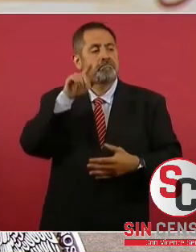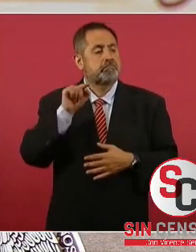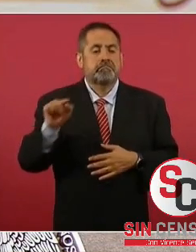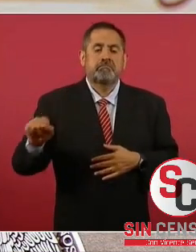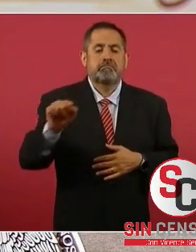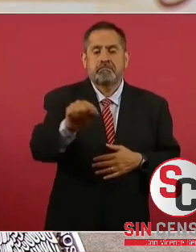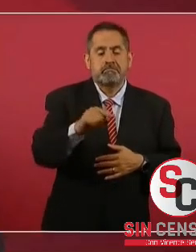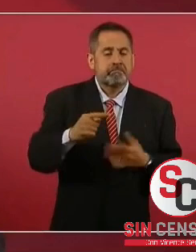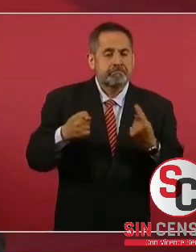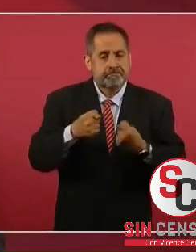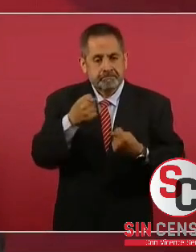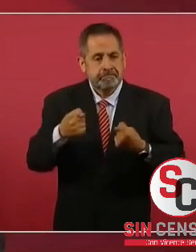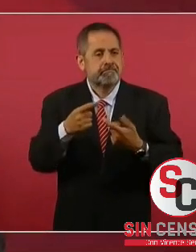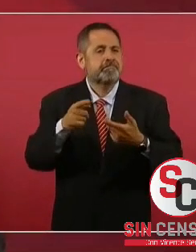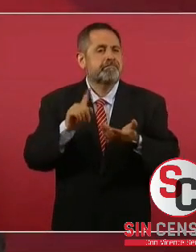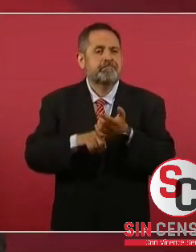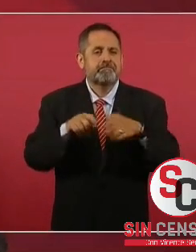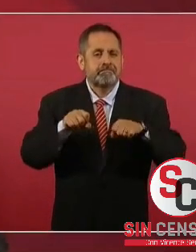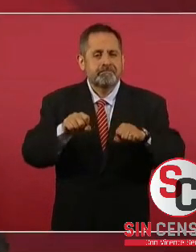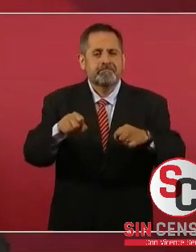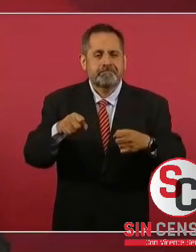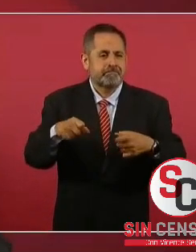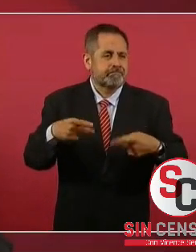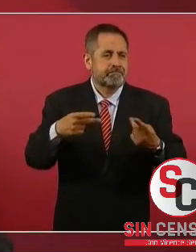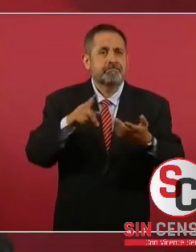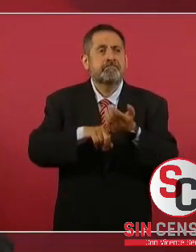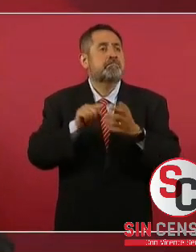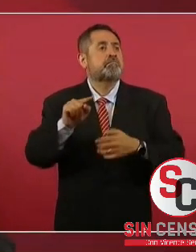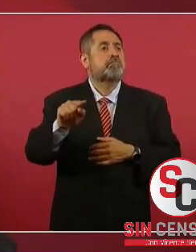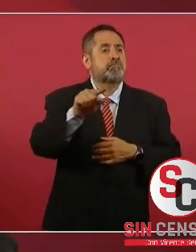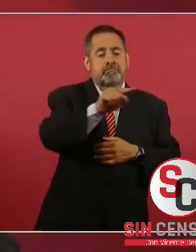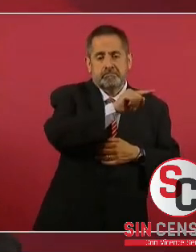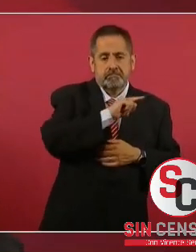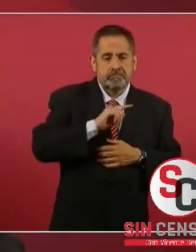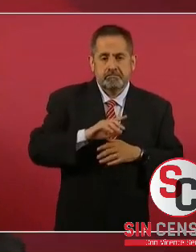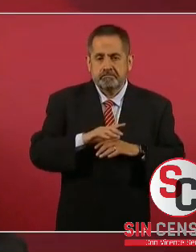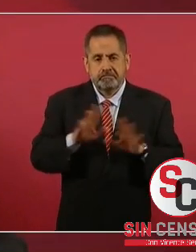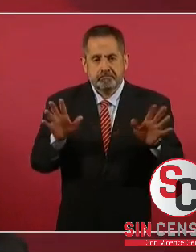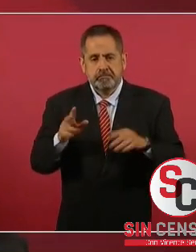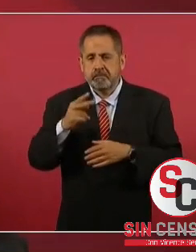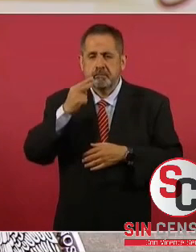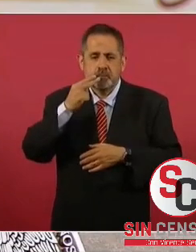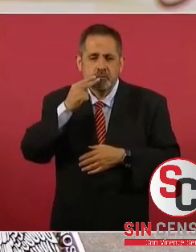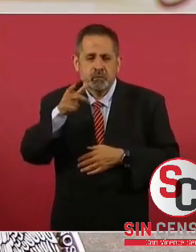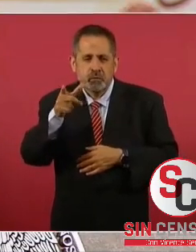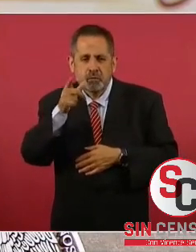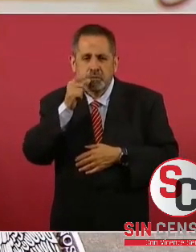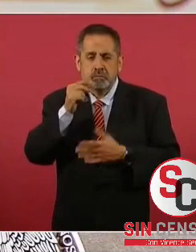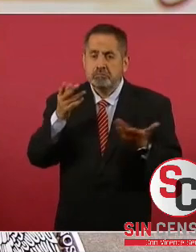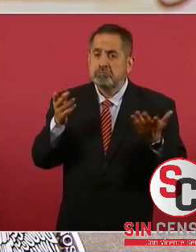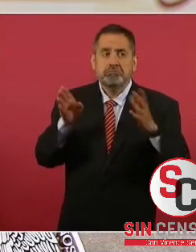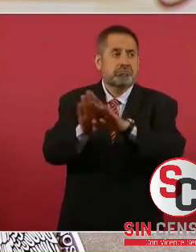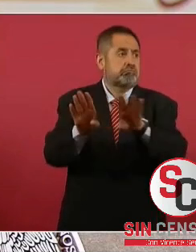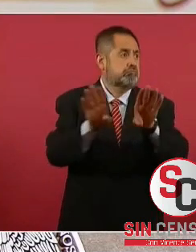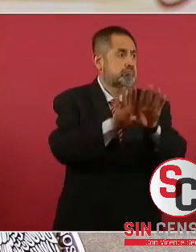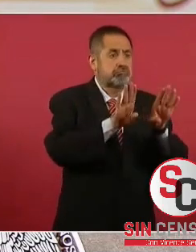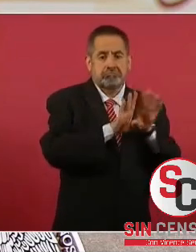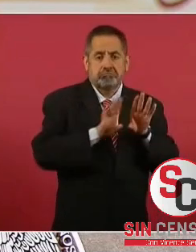las tiendas o boutiques de las marcas principales de vapeadores y cigarrillos electrónicos cerradas,